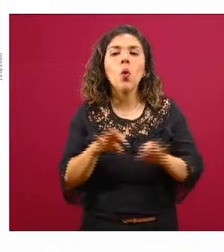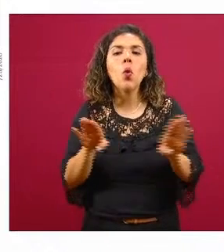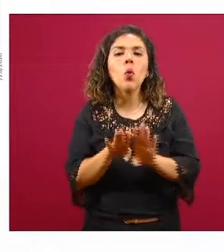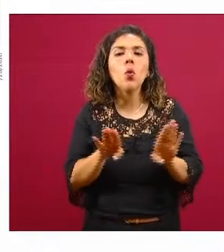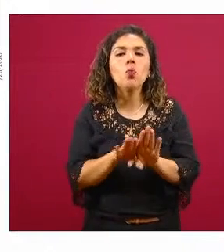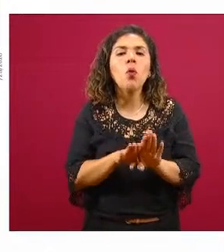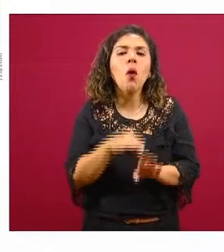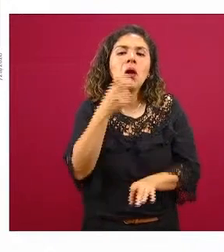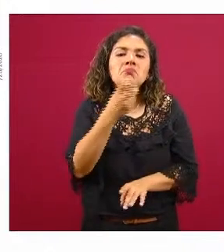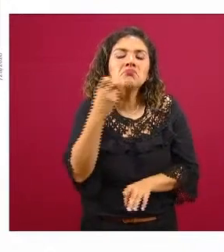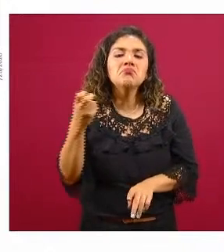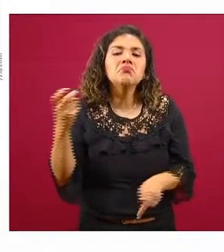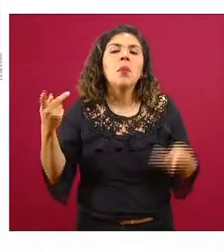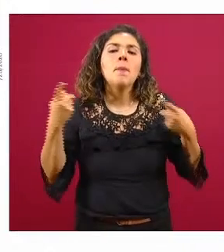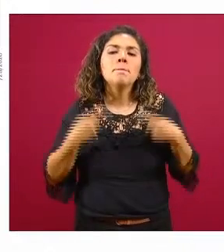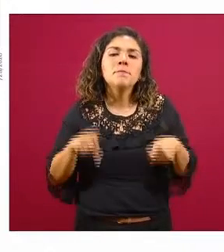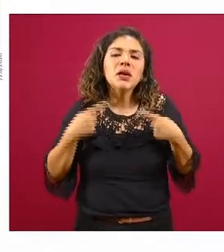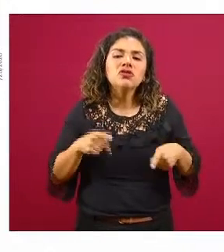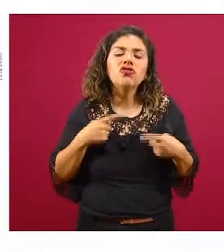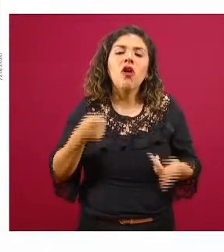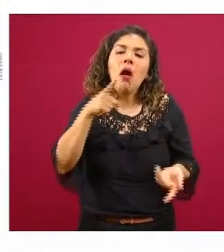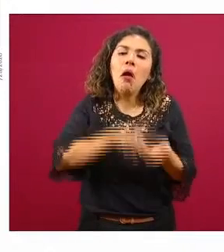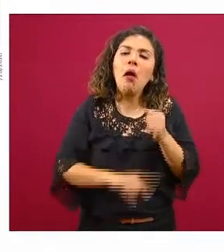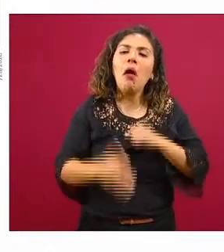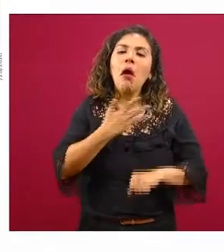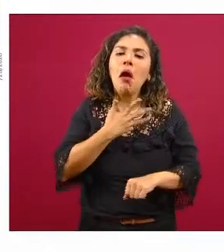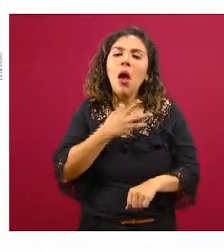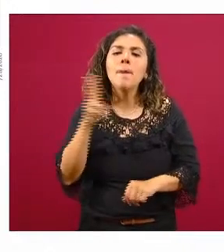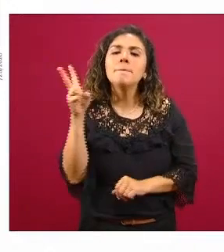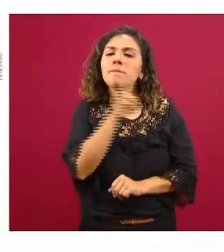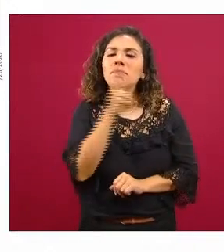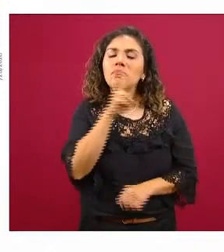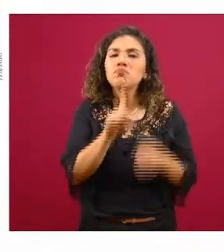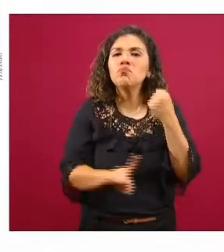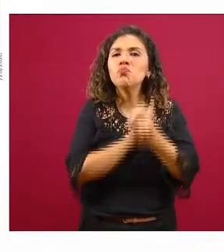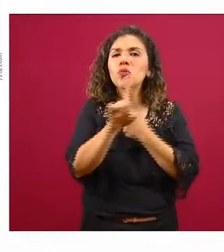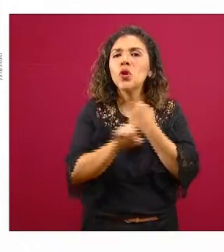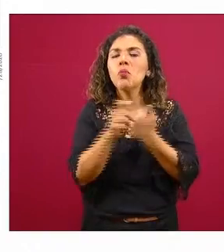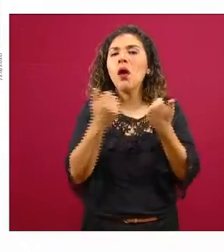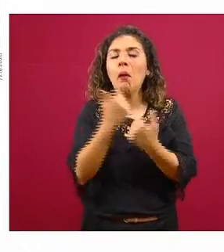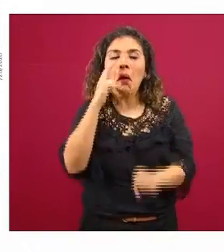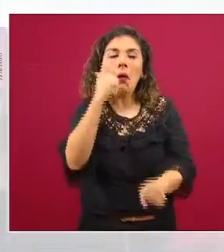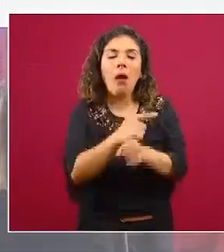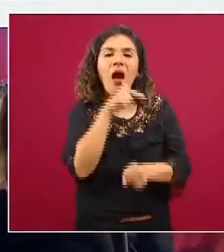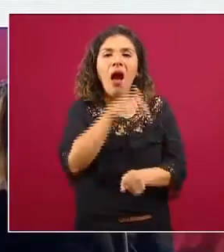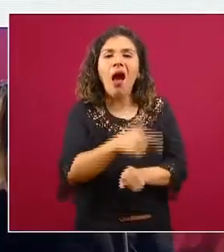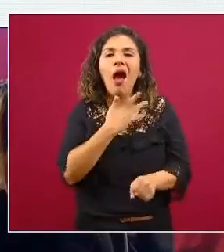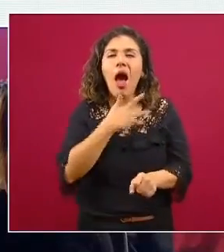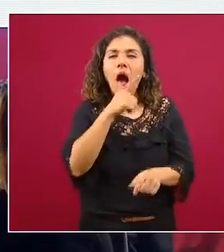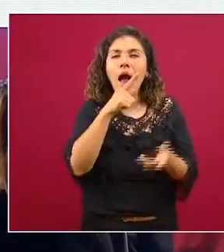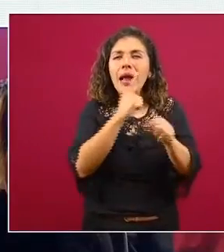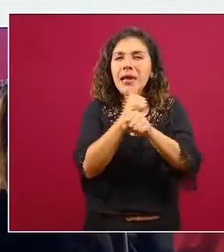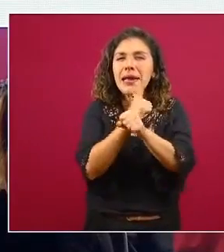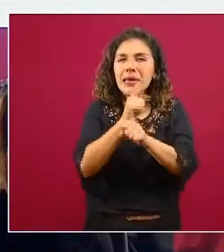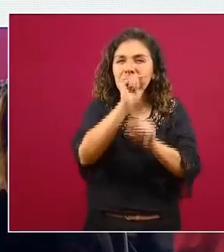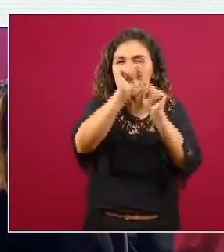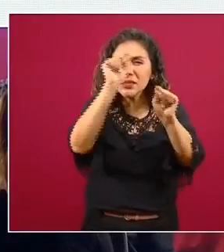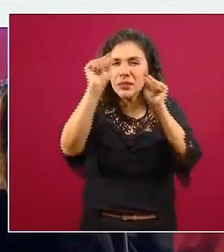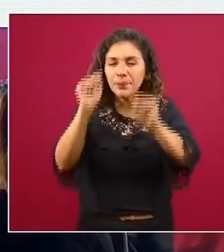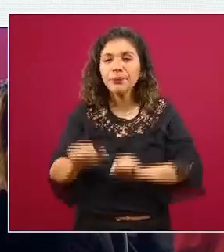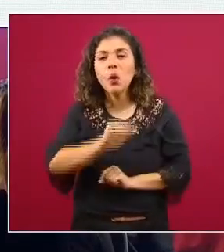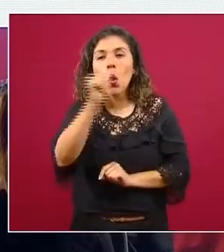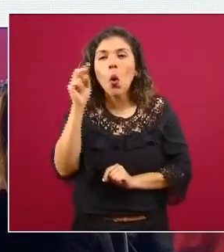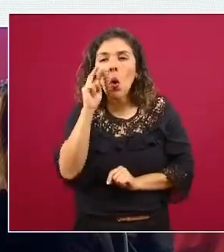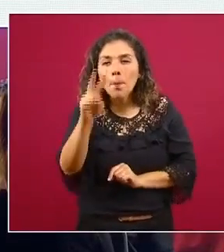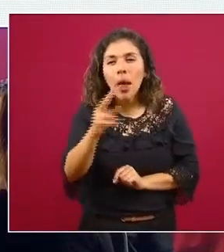personas que tenían algún problema respiratorio un diagnóstico de problema respiratorio que son los puntos grises pero también se